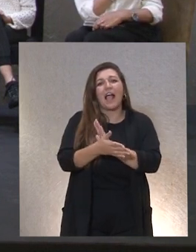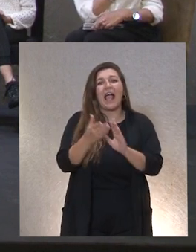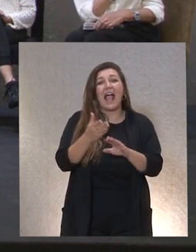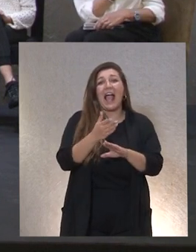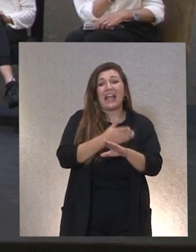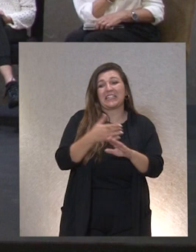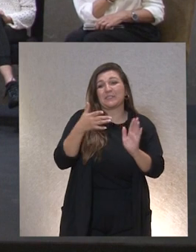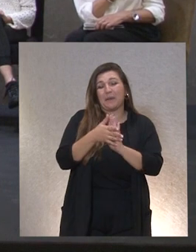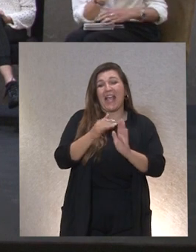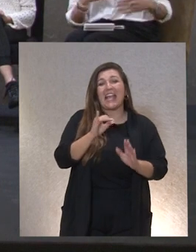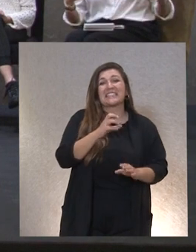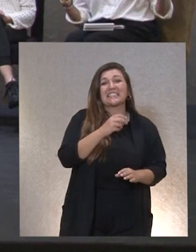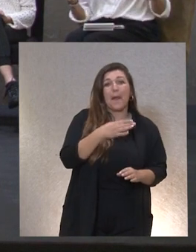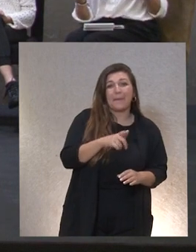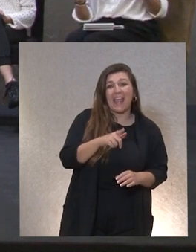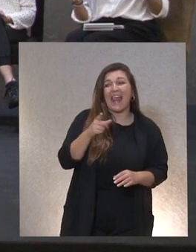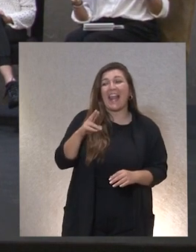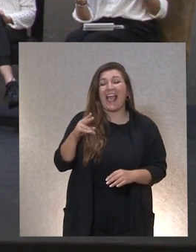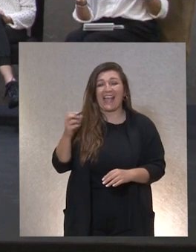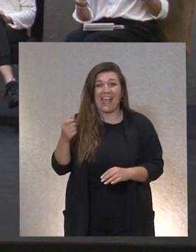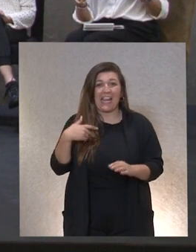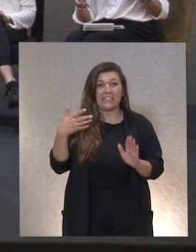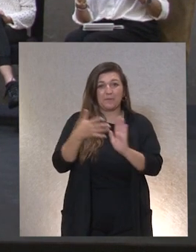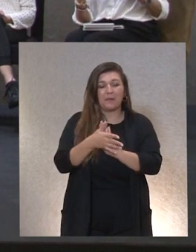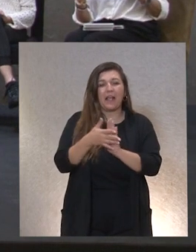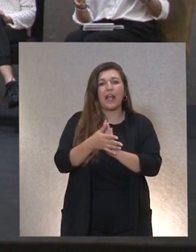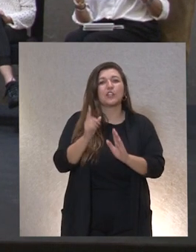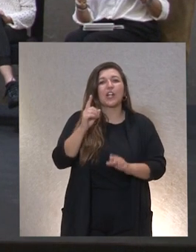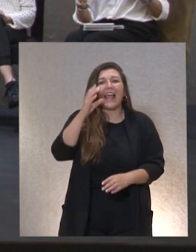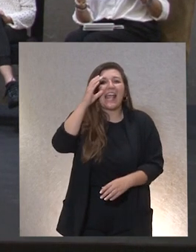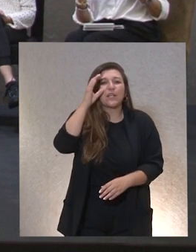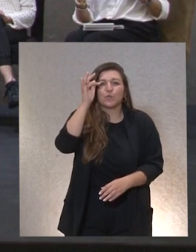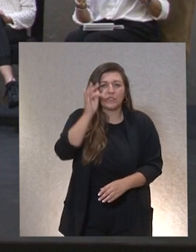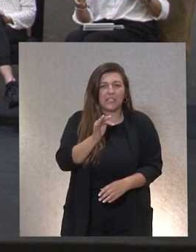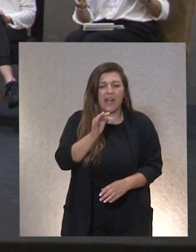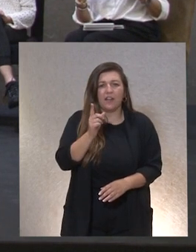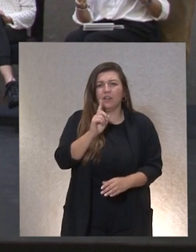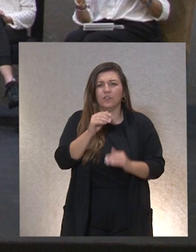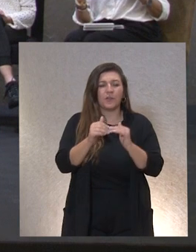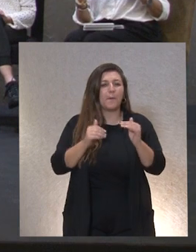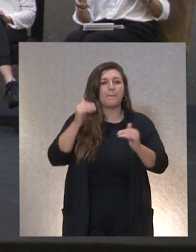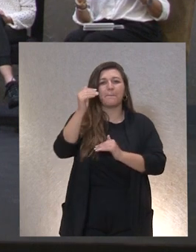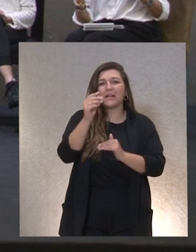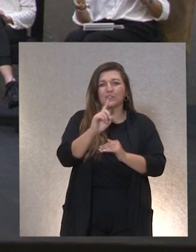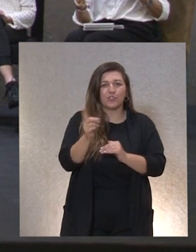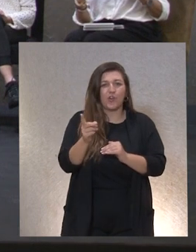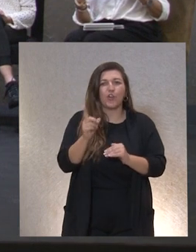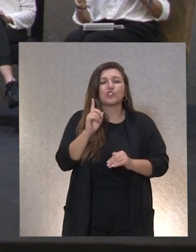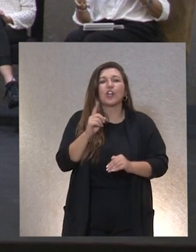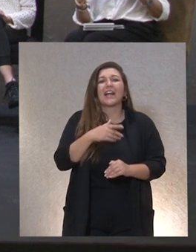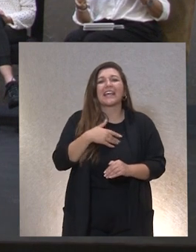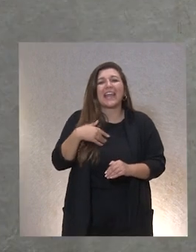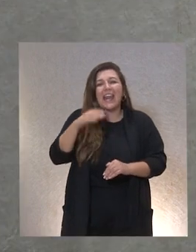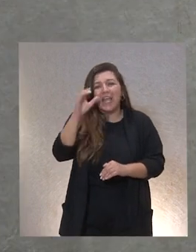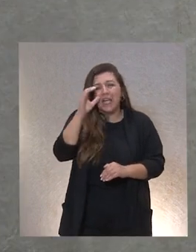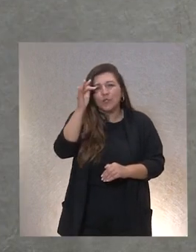Isabel y Raquel creo que se llamaban quiero decir es escuchar no es estar por encima es simplemente ese momento de